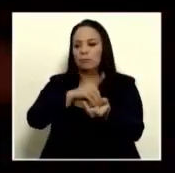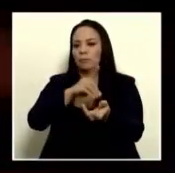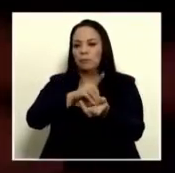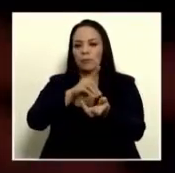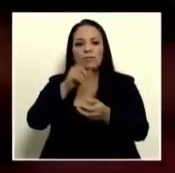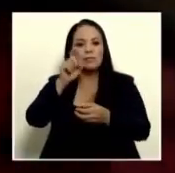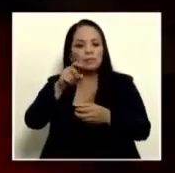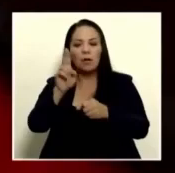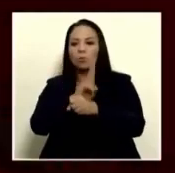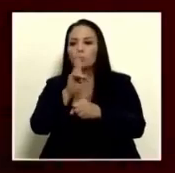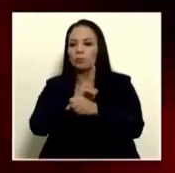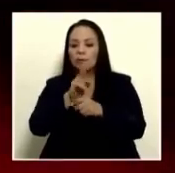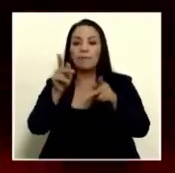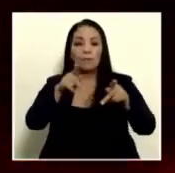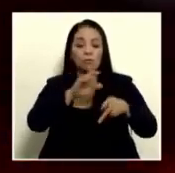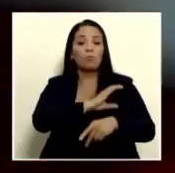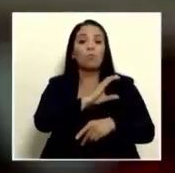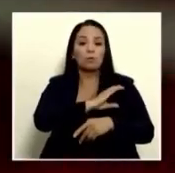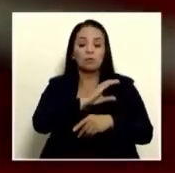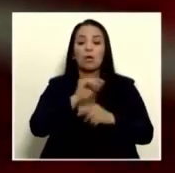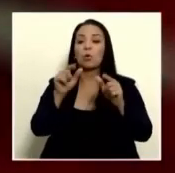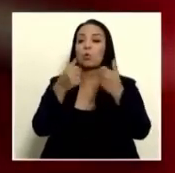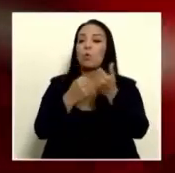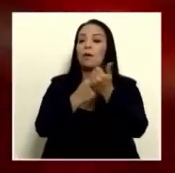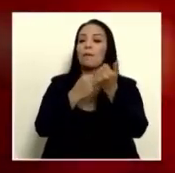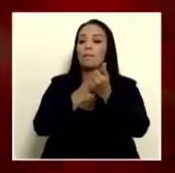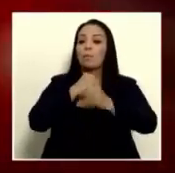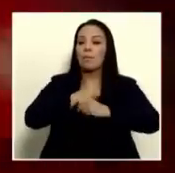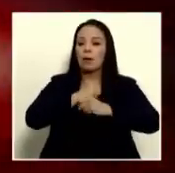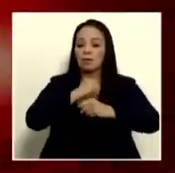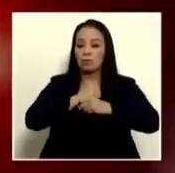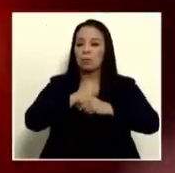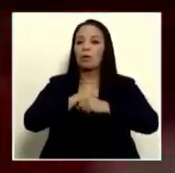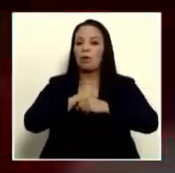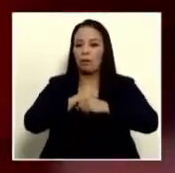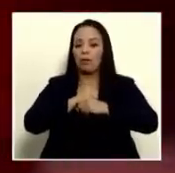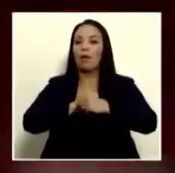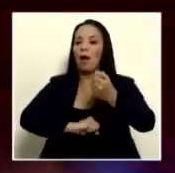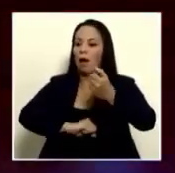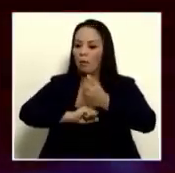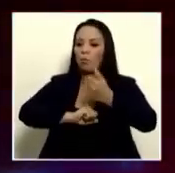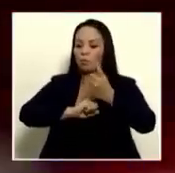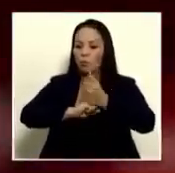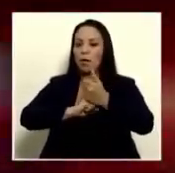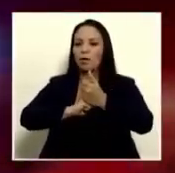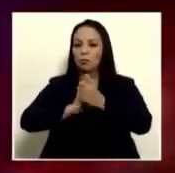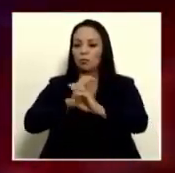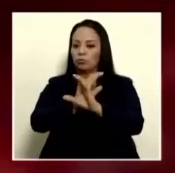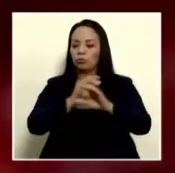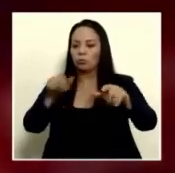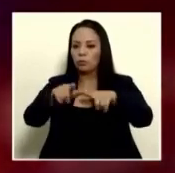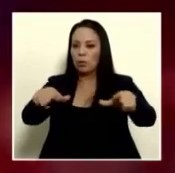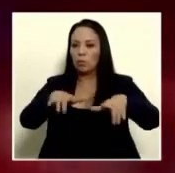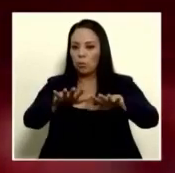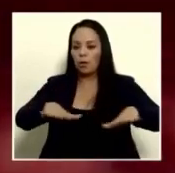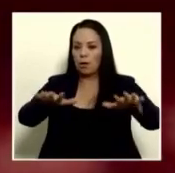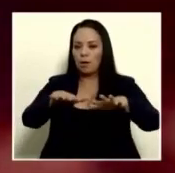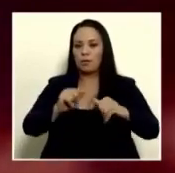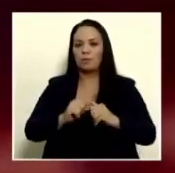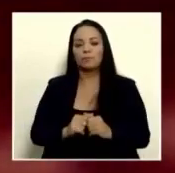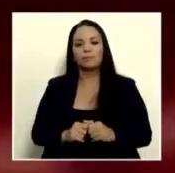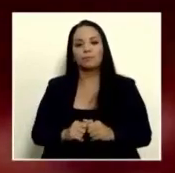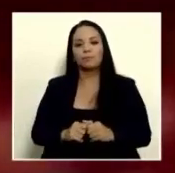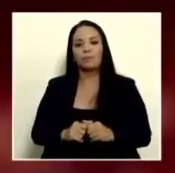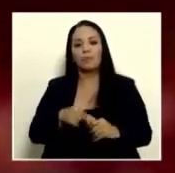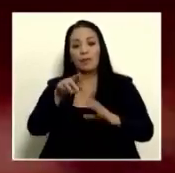requirió utilizar personal policial del grupo de apoyo operacional que estaba apoyando las labores de seguridad ciudadana en la zona. Pero esta